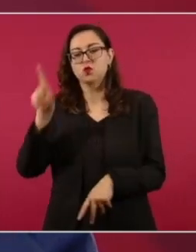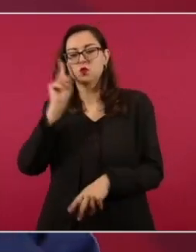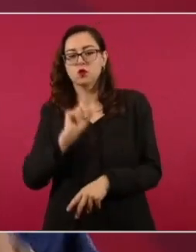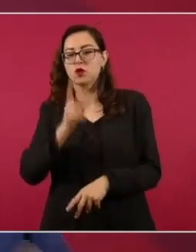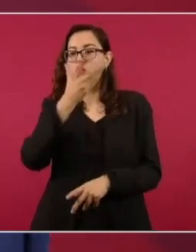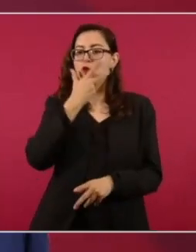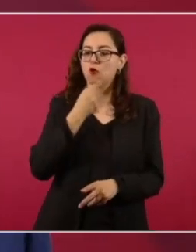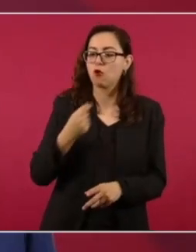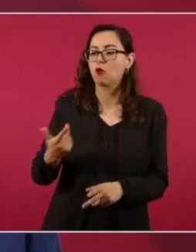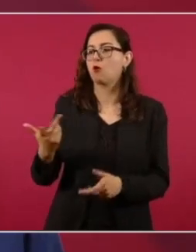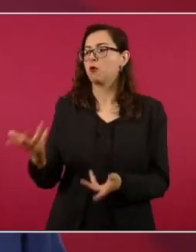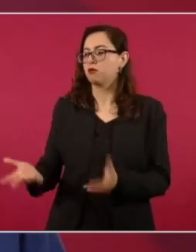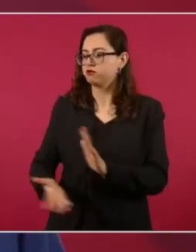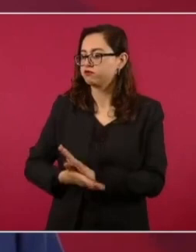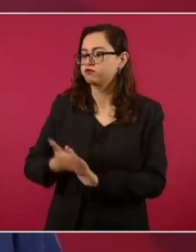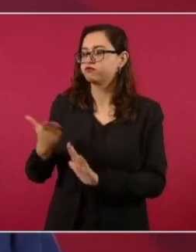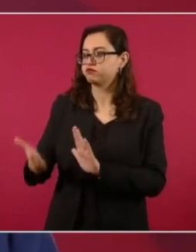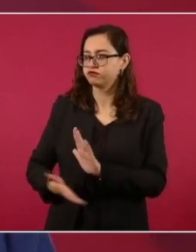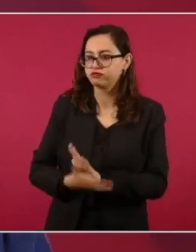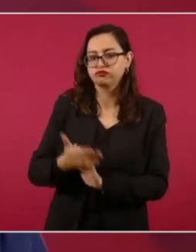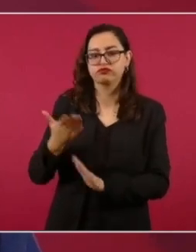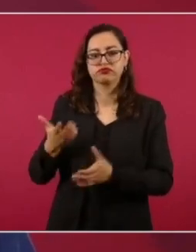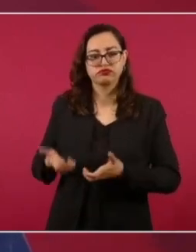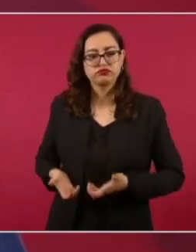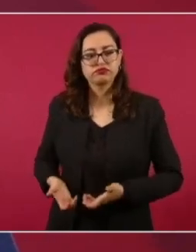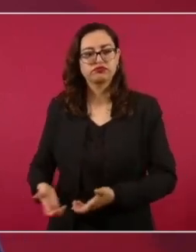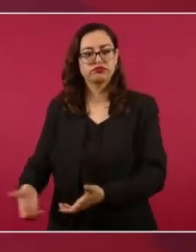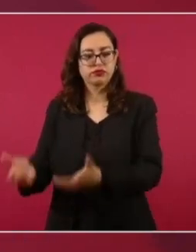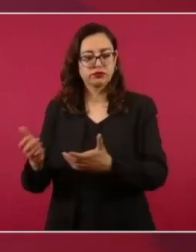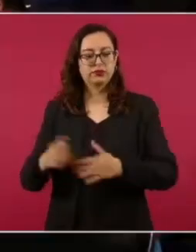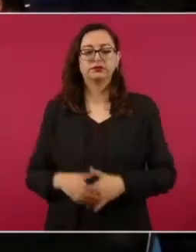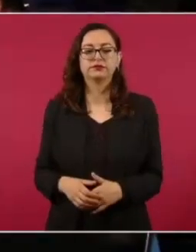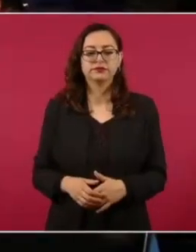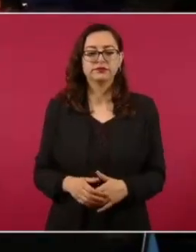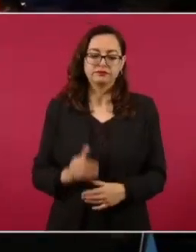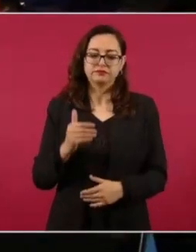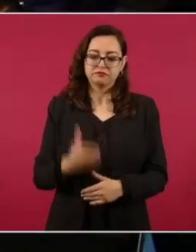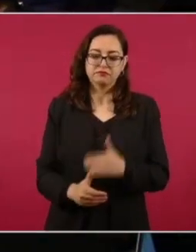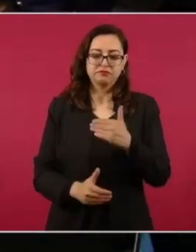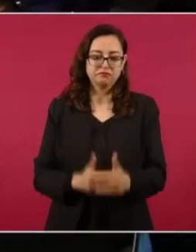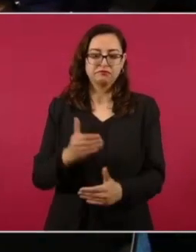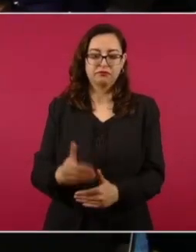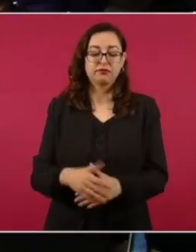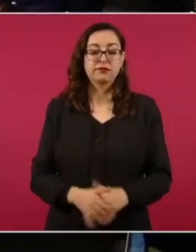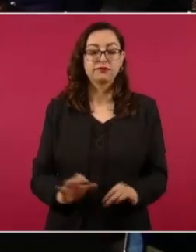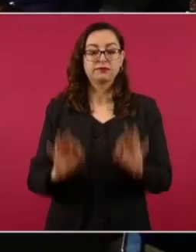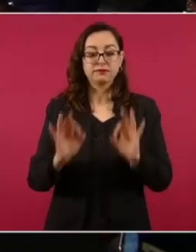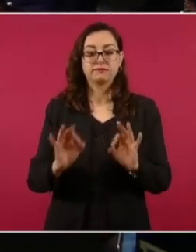los hombres, de los pueblos de Oaxaca y vamos avanzando muy bien